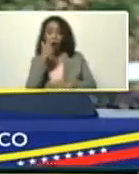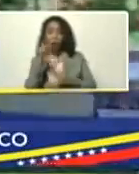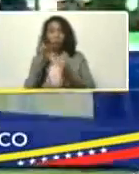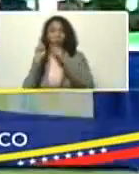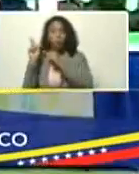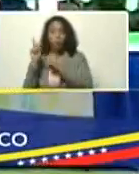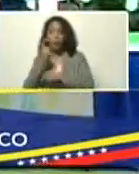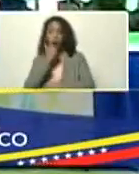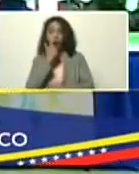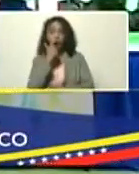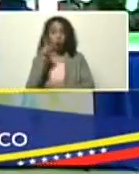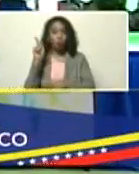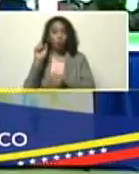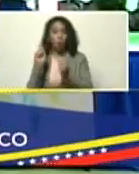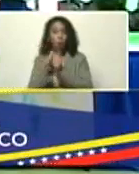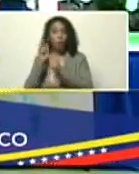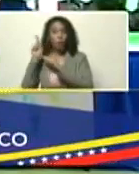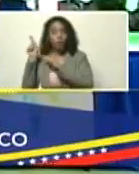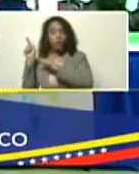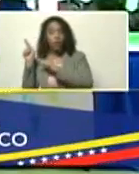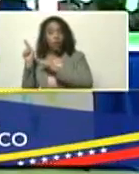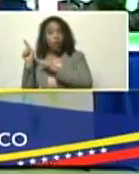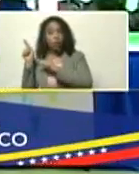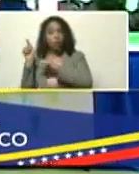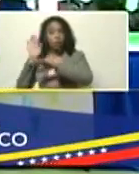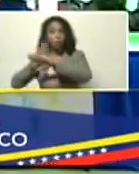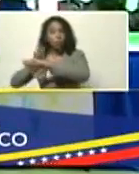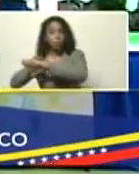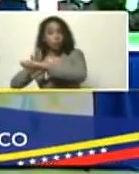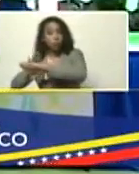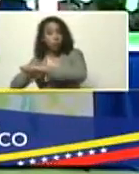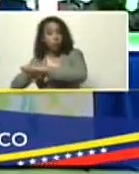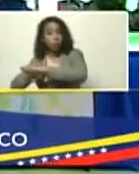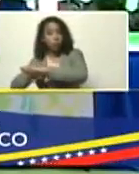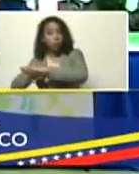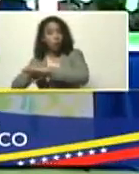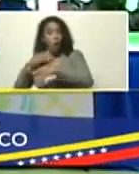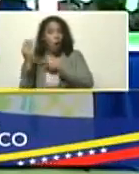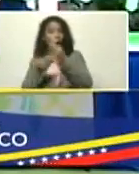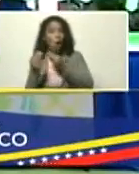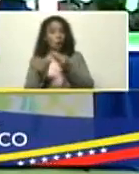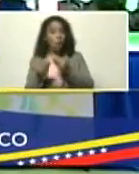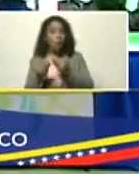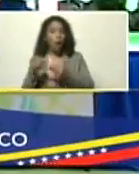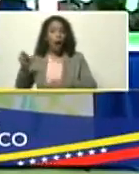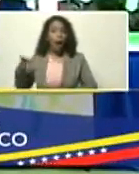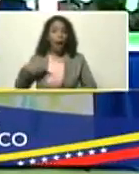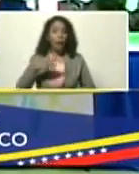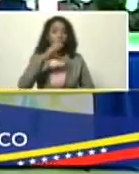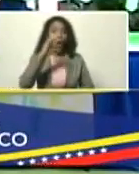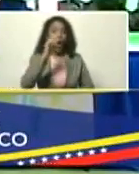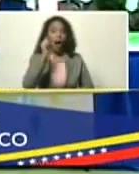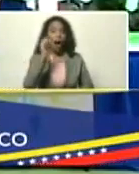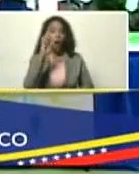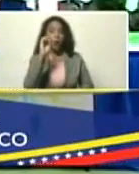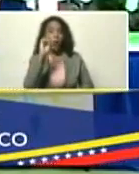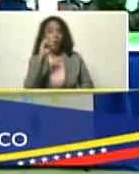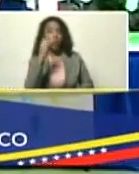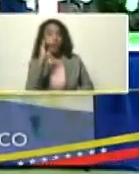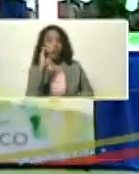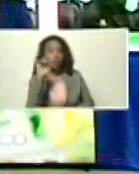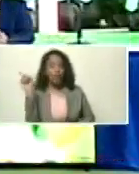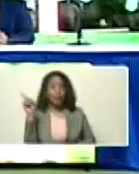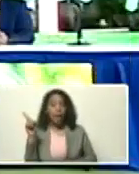reverol, es contigo, alarma, como el caso del río Caroní, afluente al